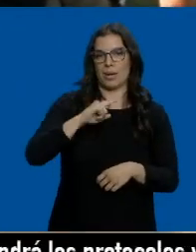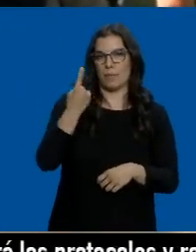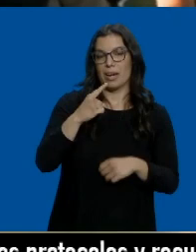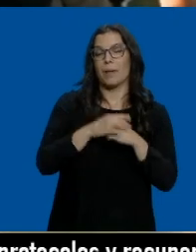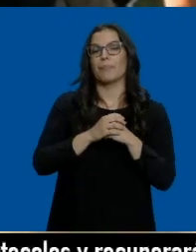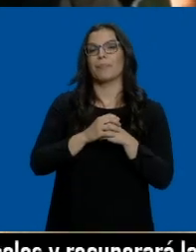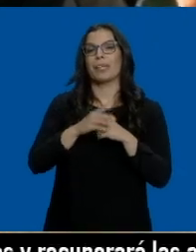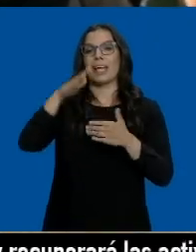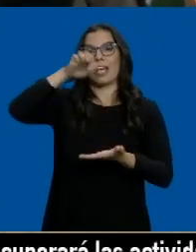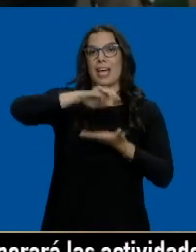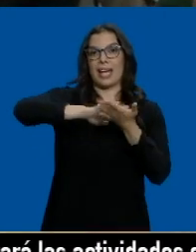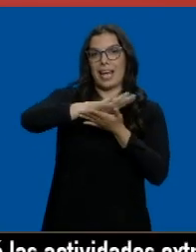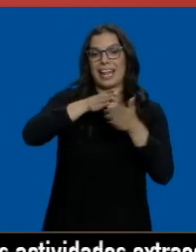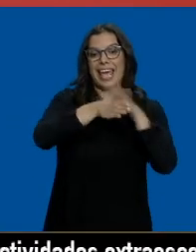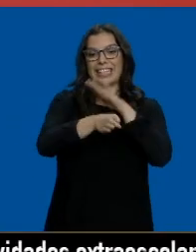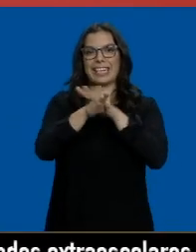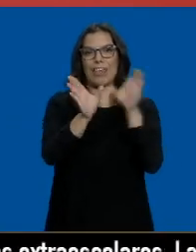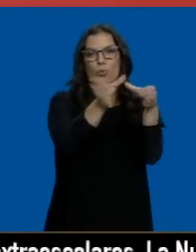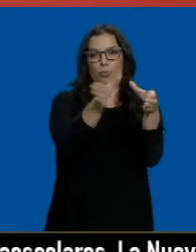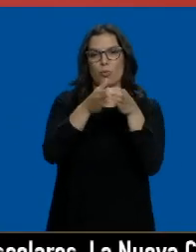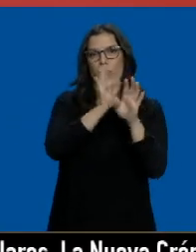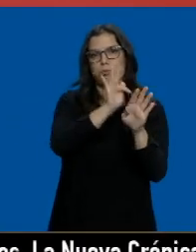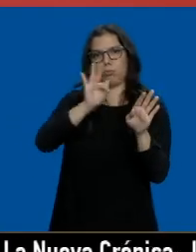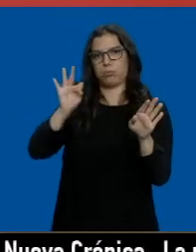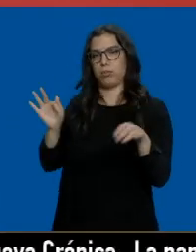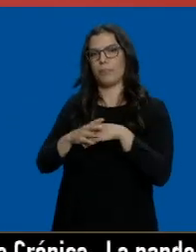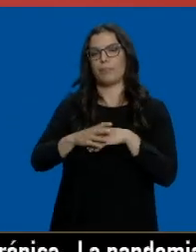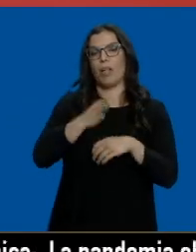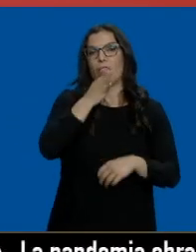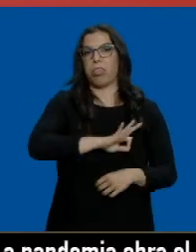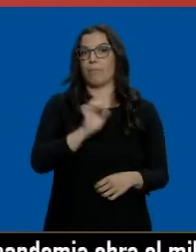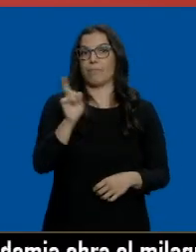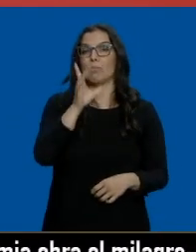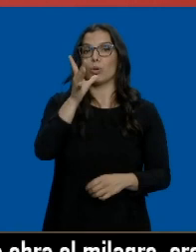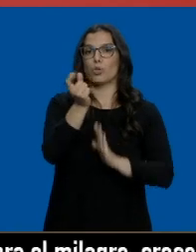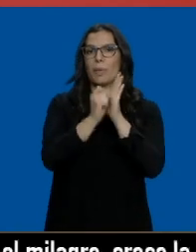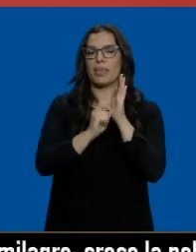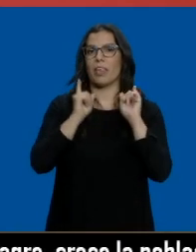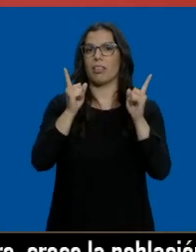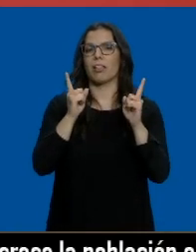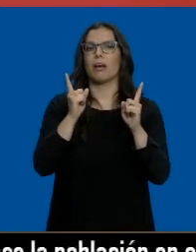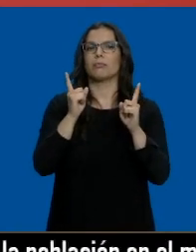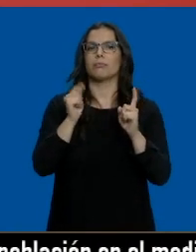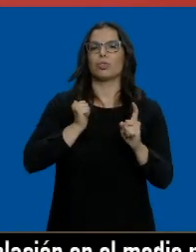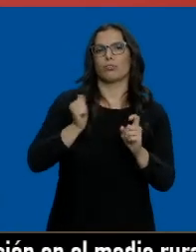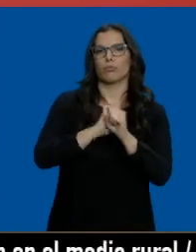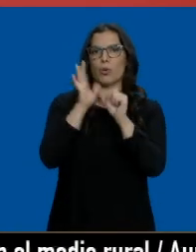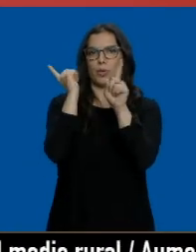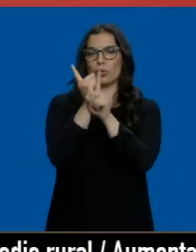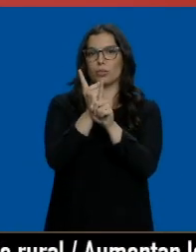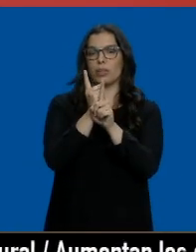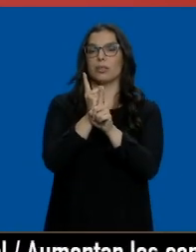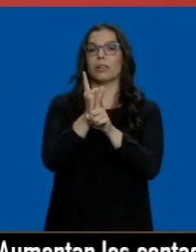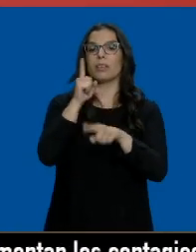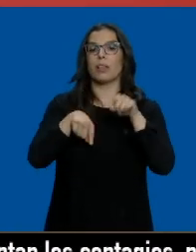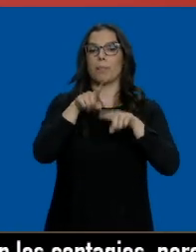gel y accesos escalonados. No debemos bajar la guardia y por ello es necesario establecer medidas preventivas contra el COVID. En función de